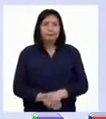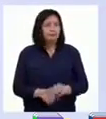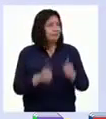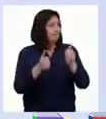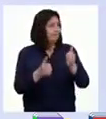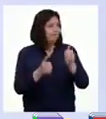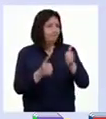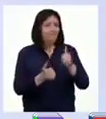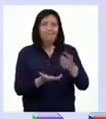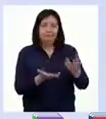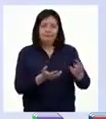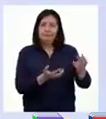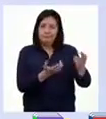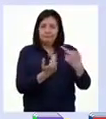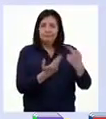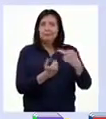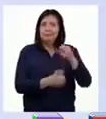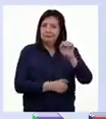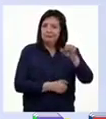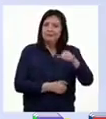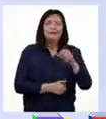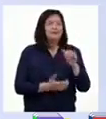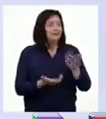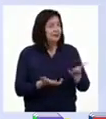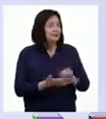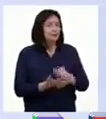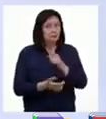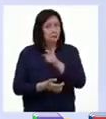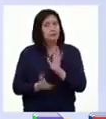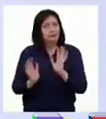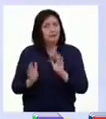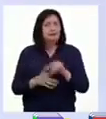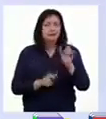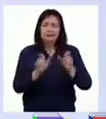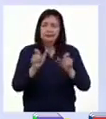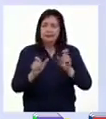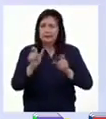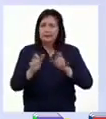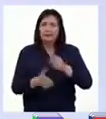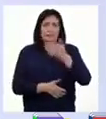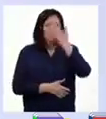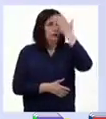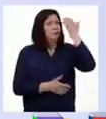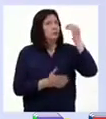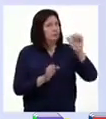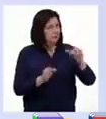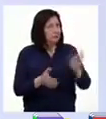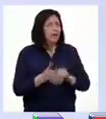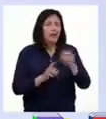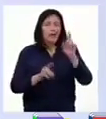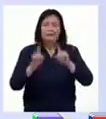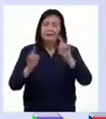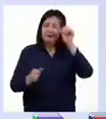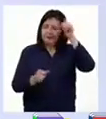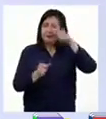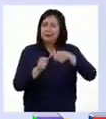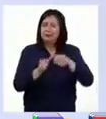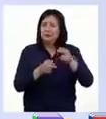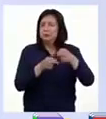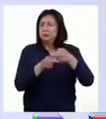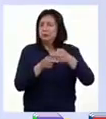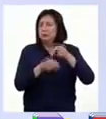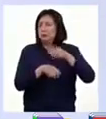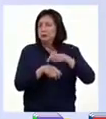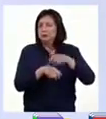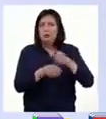Muy buenas participaciones, chicos. Sin duda, Pati, las personas también olvidamos. Por eso, a veces los recuerdos duran